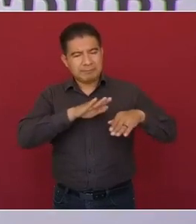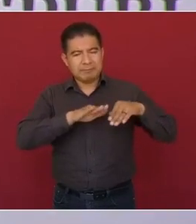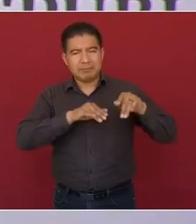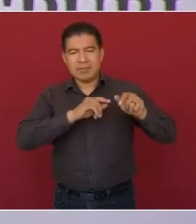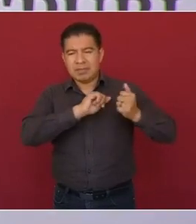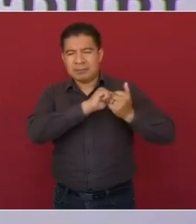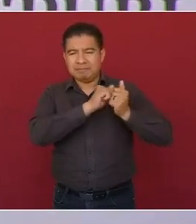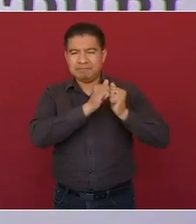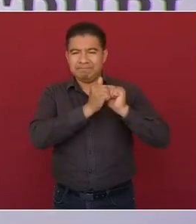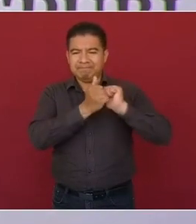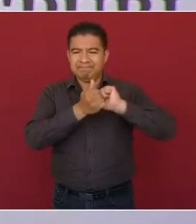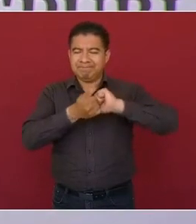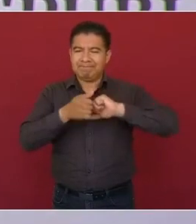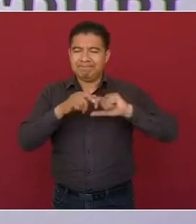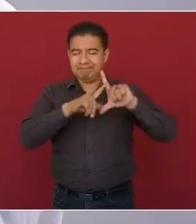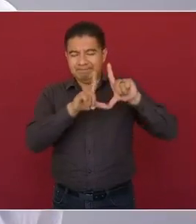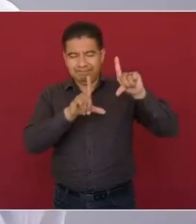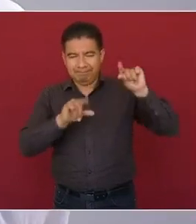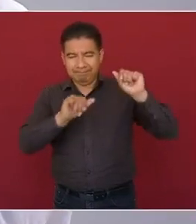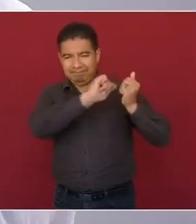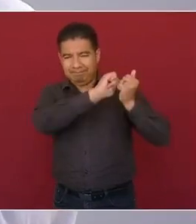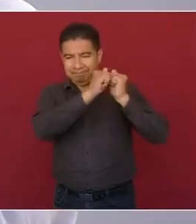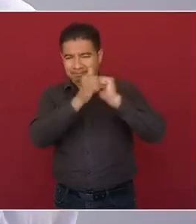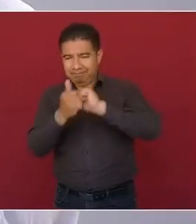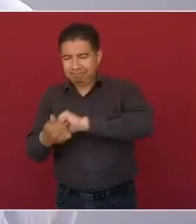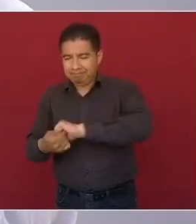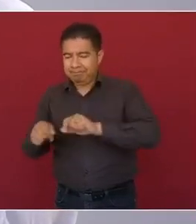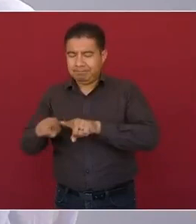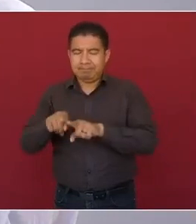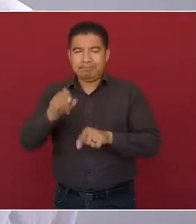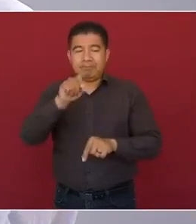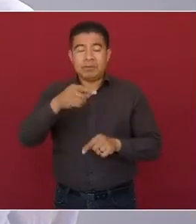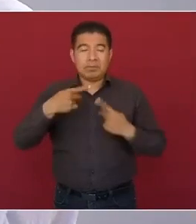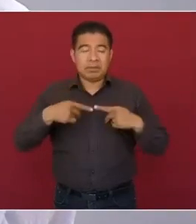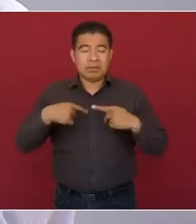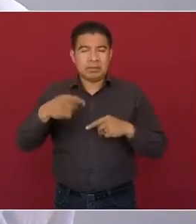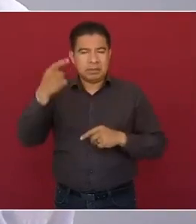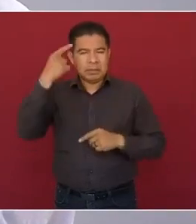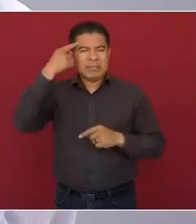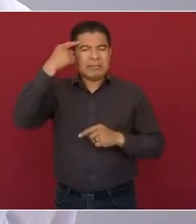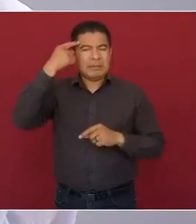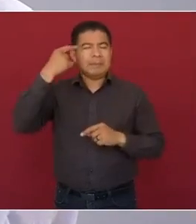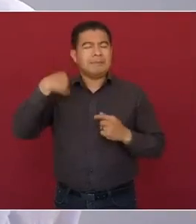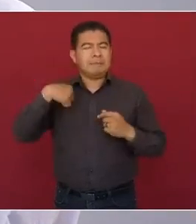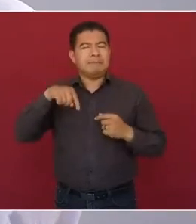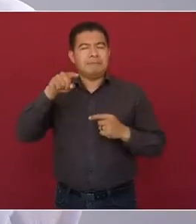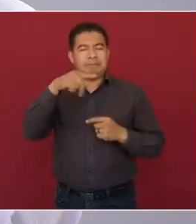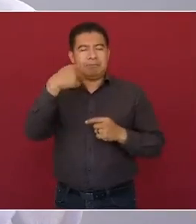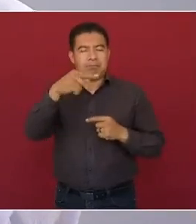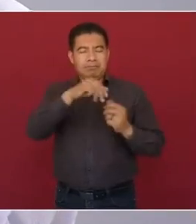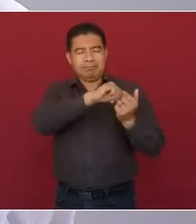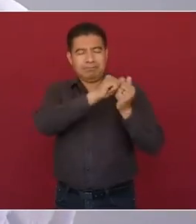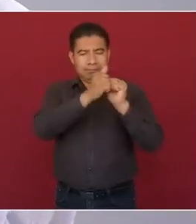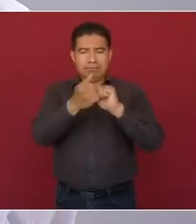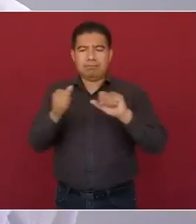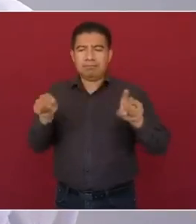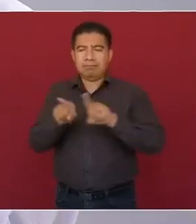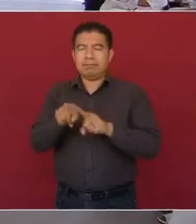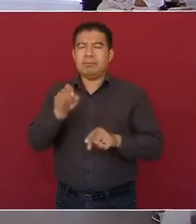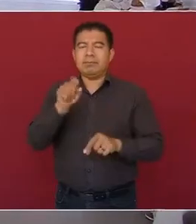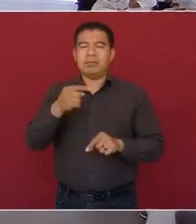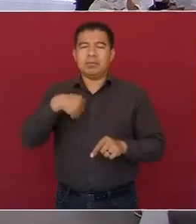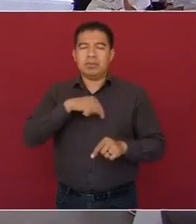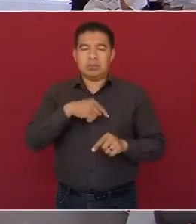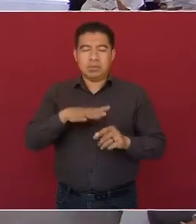nacional y la revolución de las conciencias. La cuarta transformación de la vida pública de México es del pueblo,